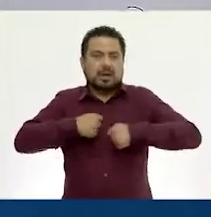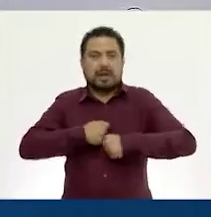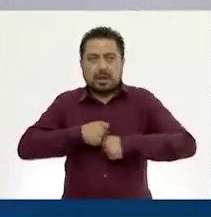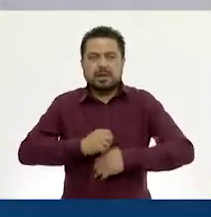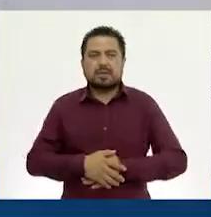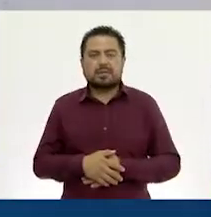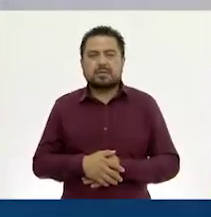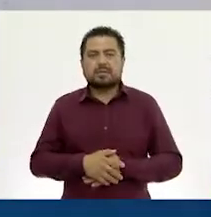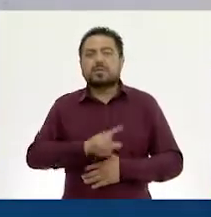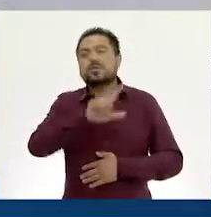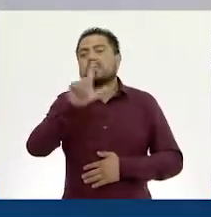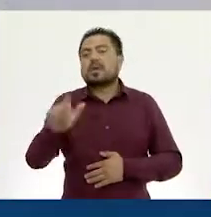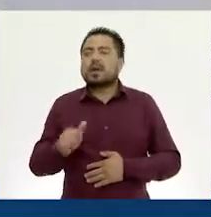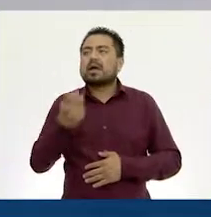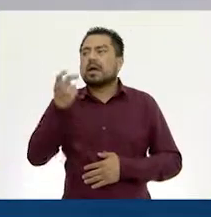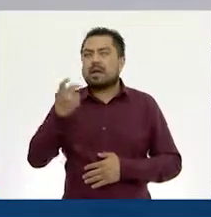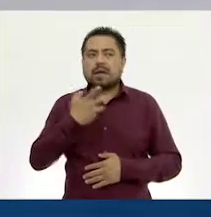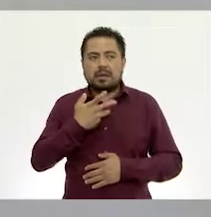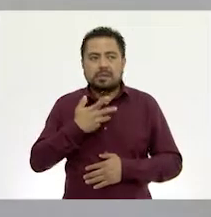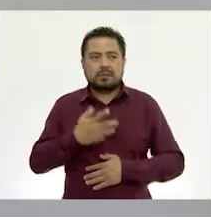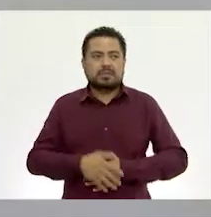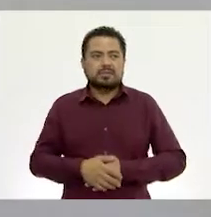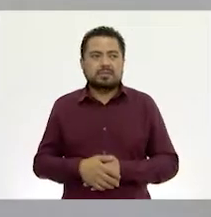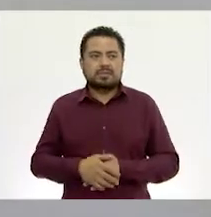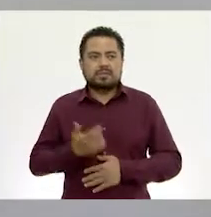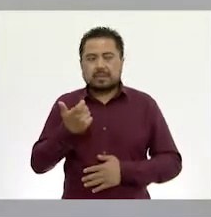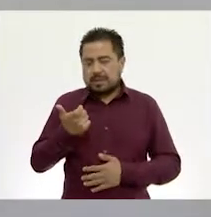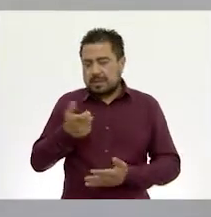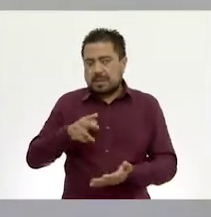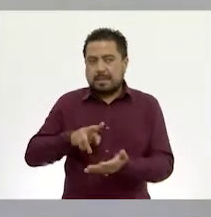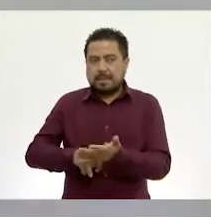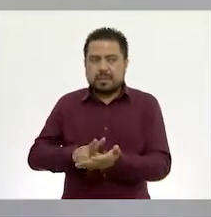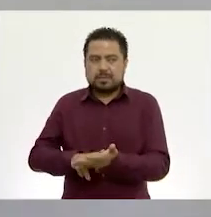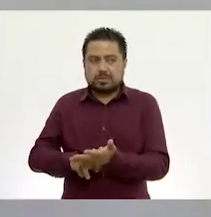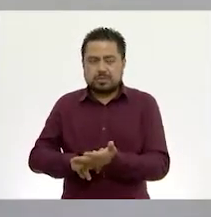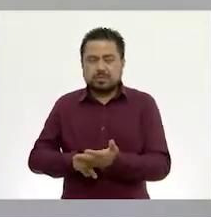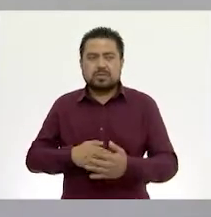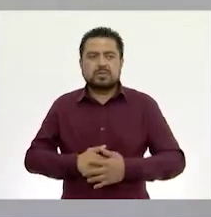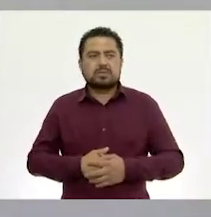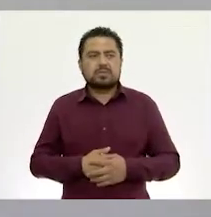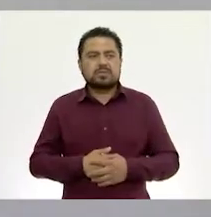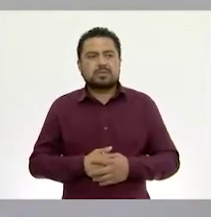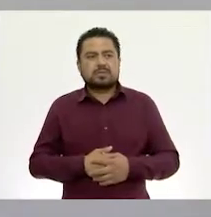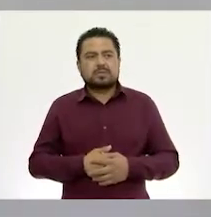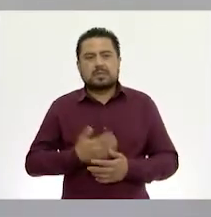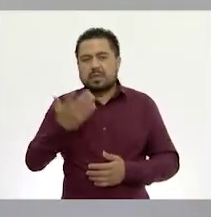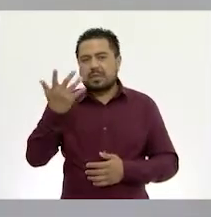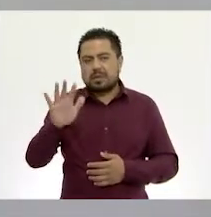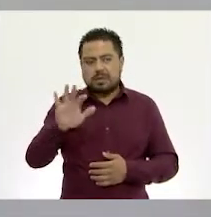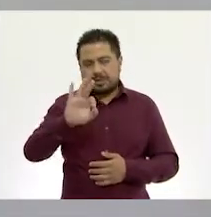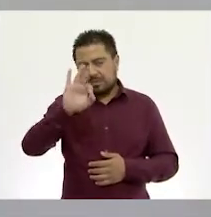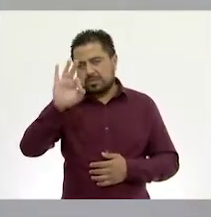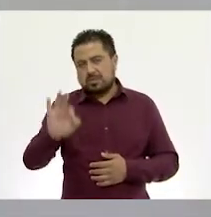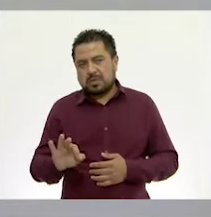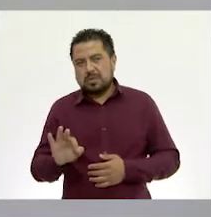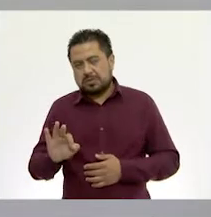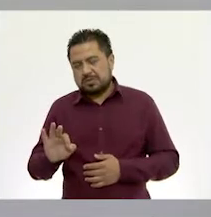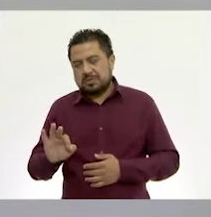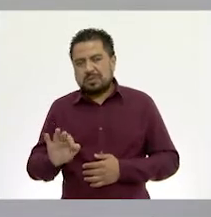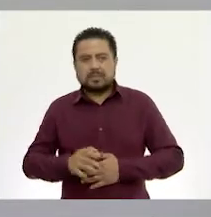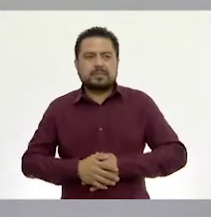Luego tenemos precio, el 10% de descuento.